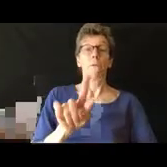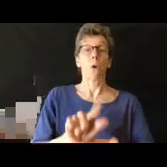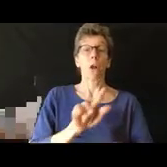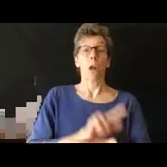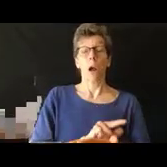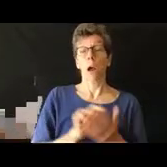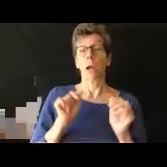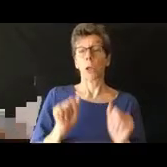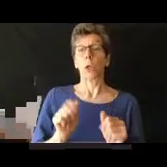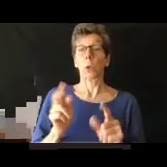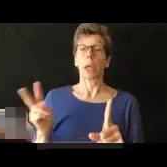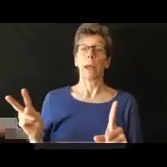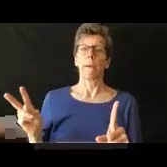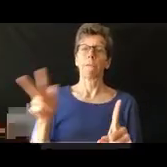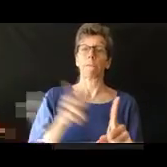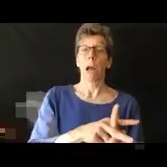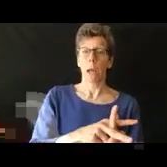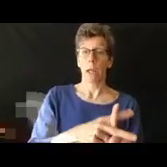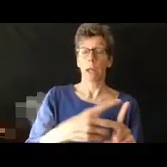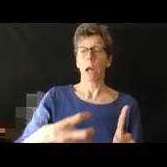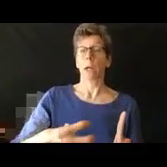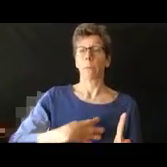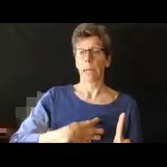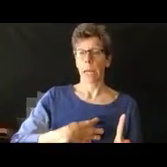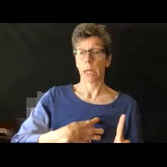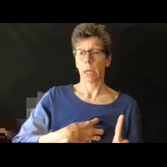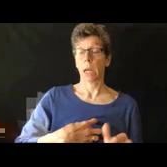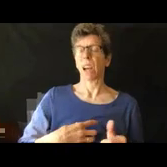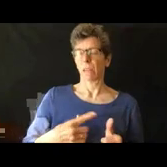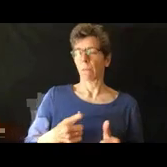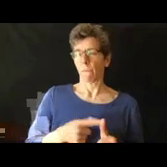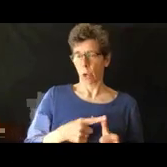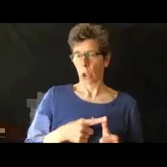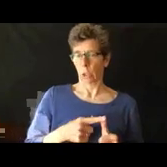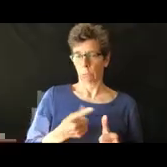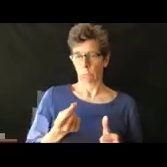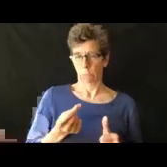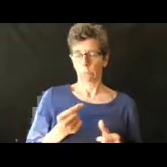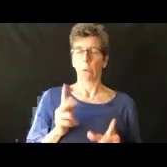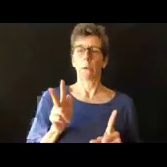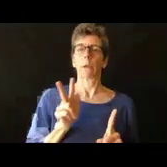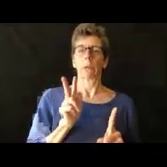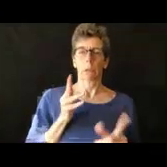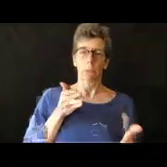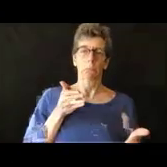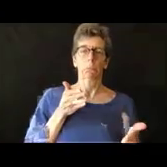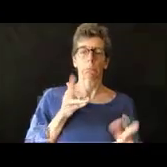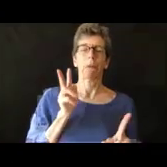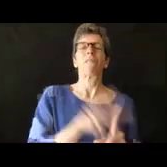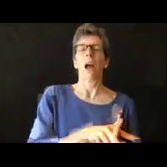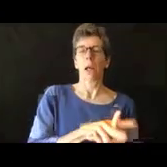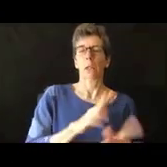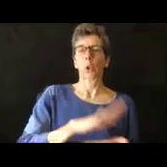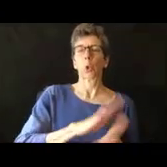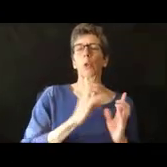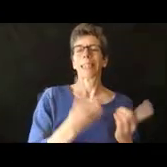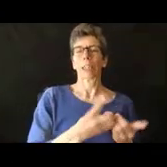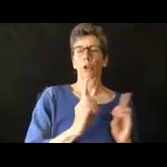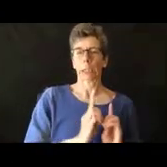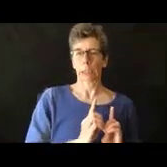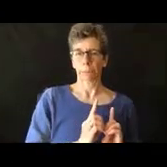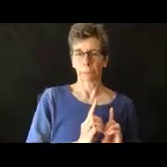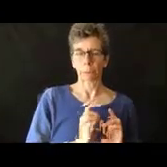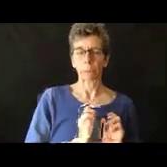donde se pueden presentar quejas en el distrito escolar y el enlace en esta diapositiva está por ejemplo también